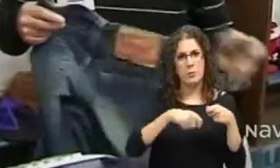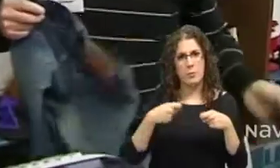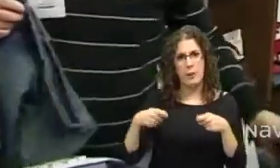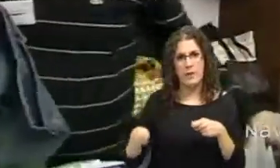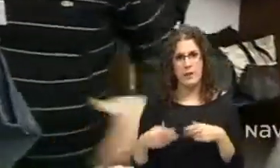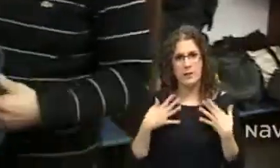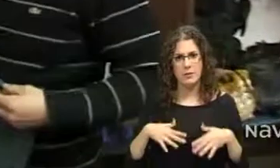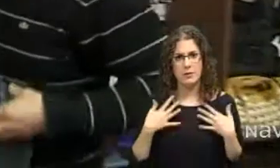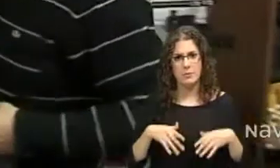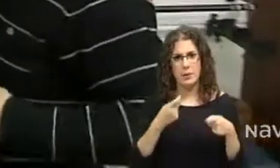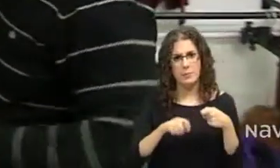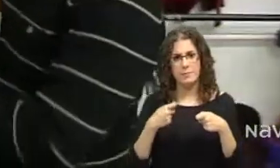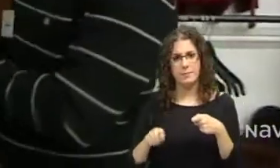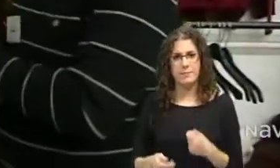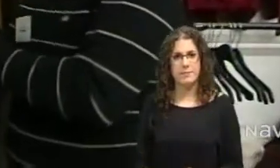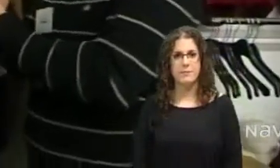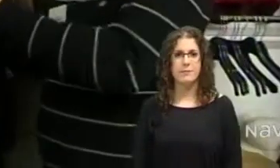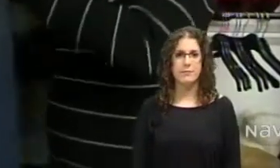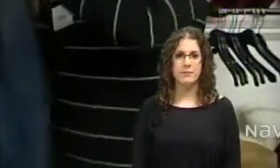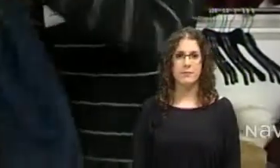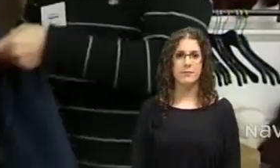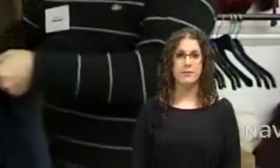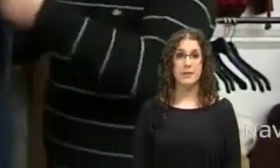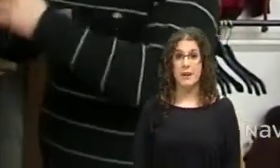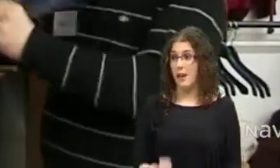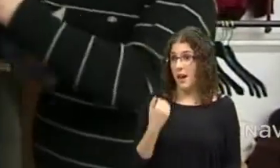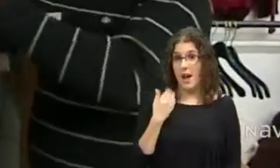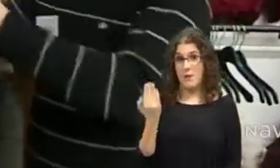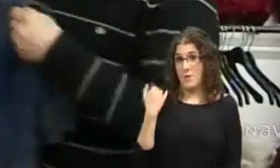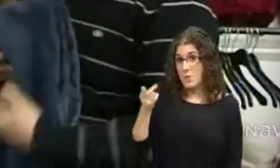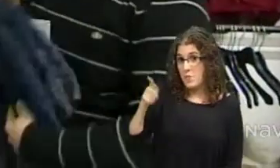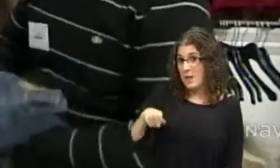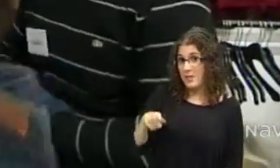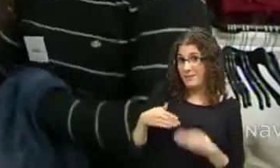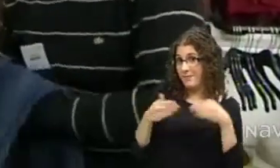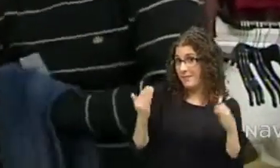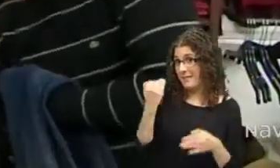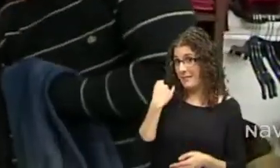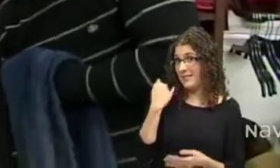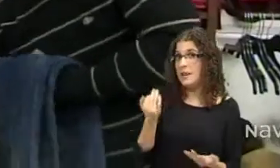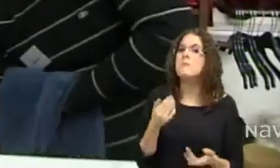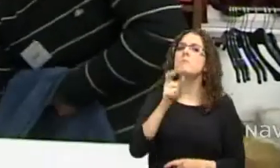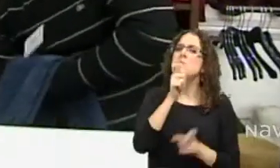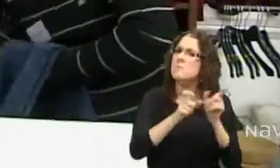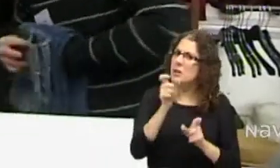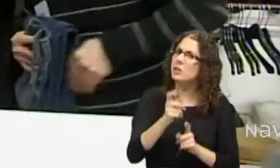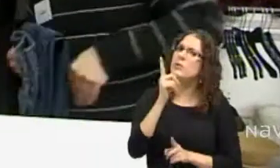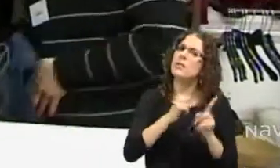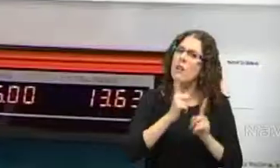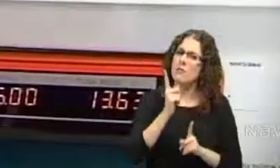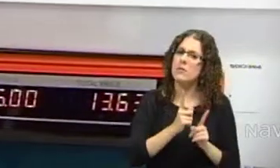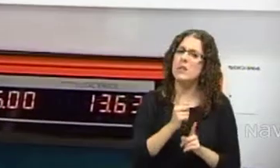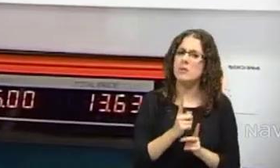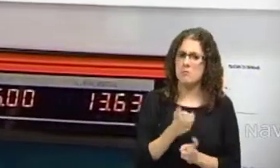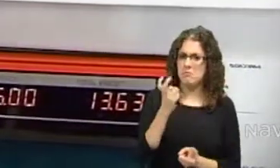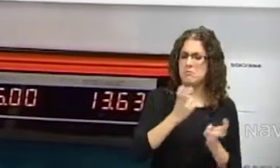poco lo que nosotros también vendemos. Llevamos justamente un mes abiertos, no llega casi, y hay gente que ya son un